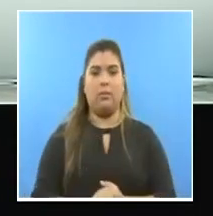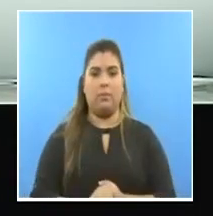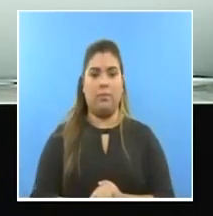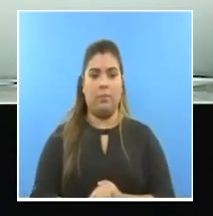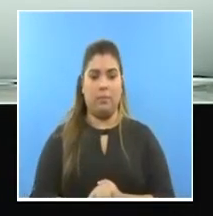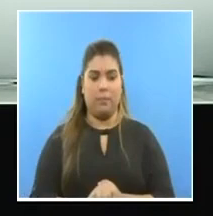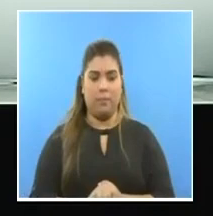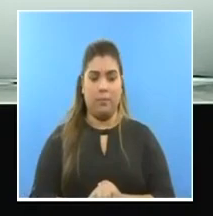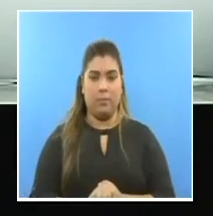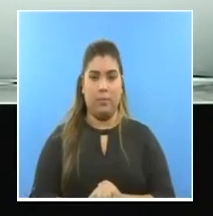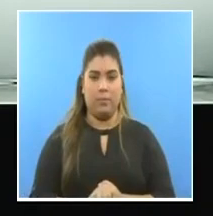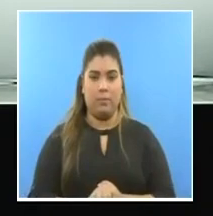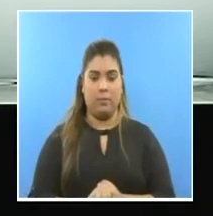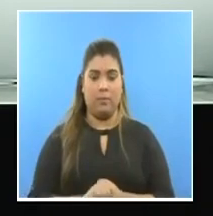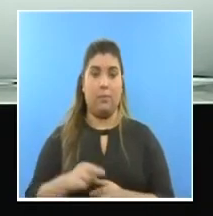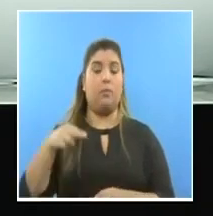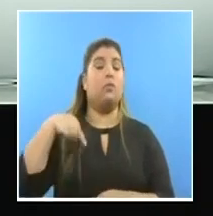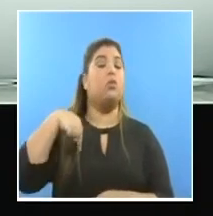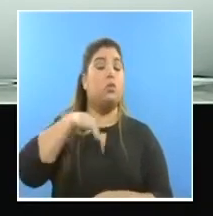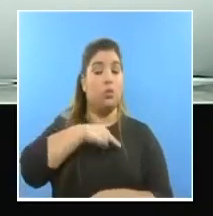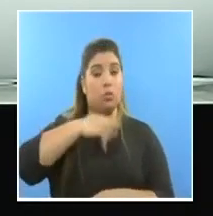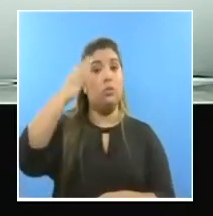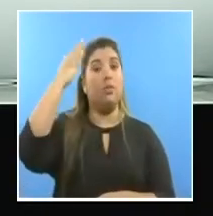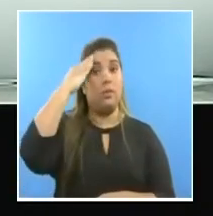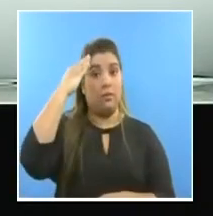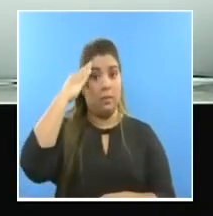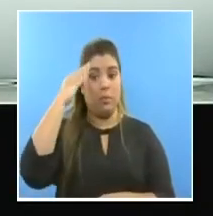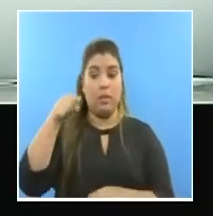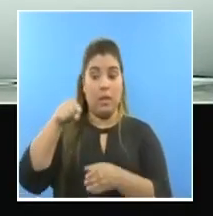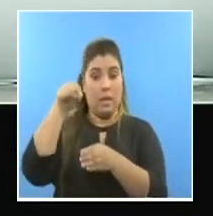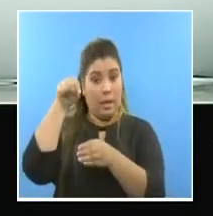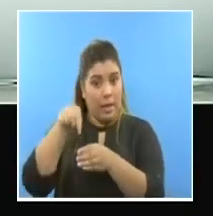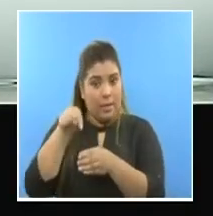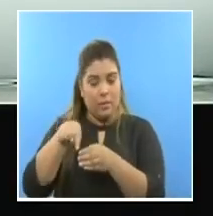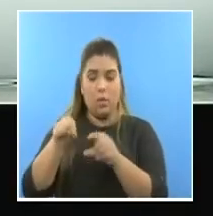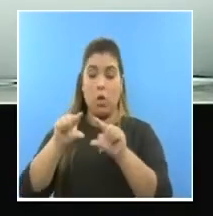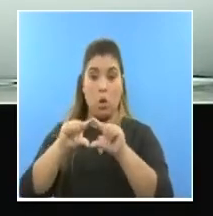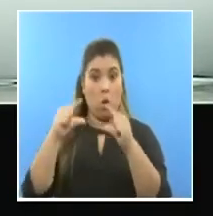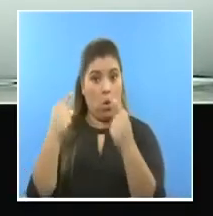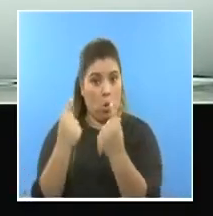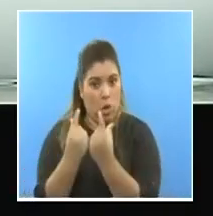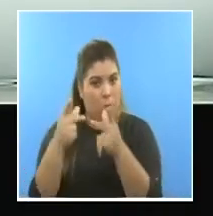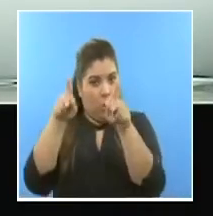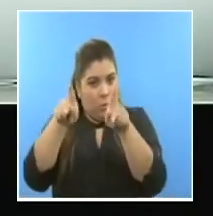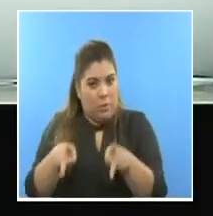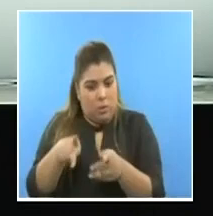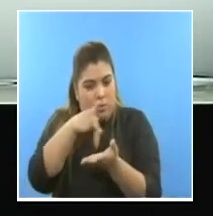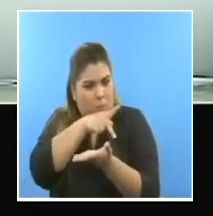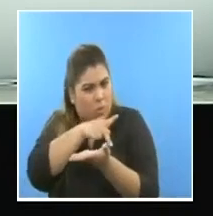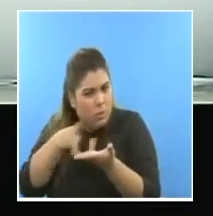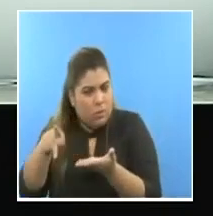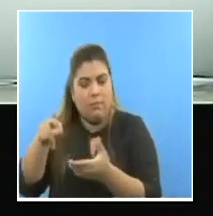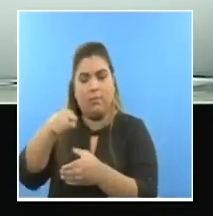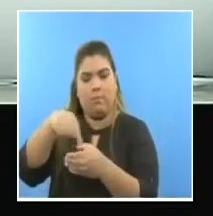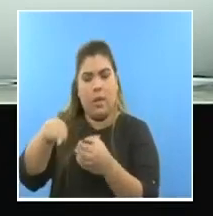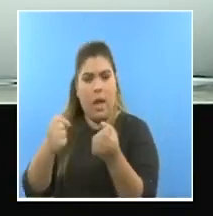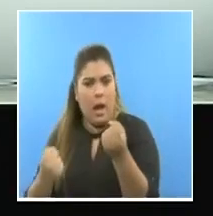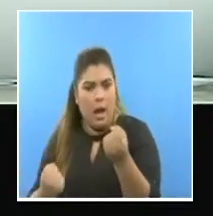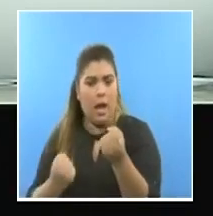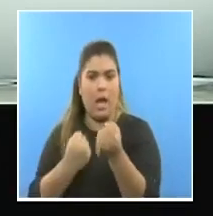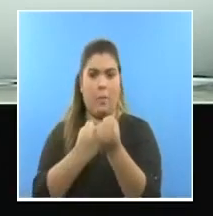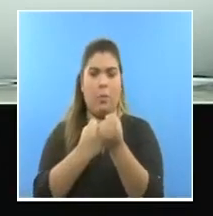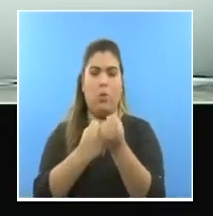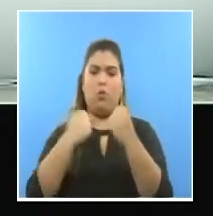patriotismo. Estamos convencidos de que los aportes de este Consejo vendrán a fortalecer los